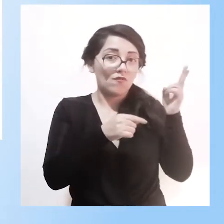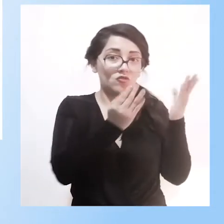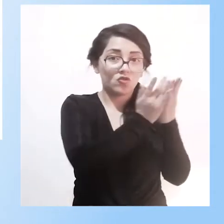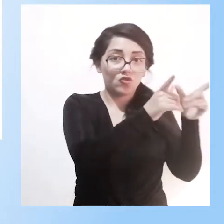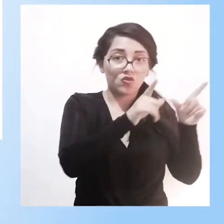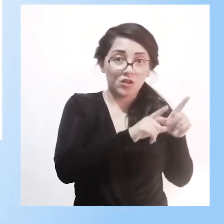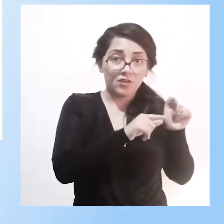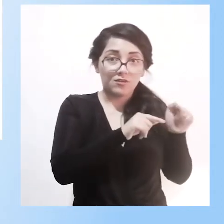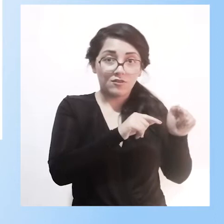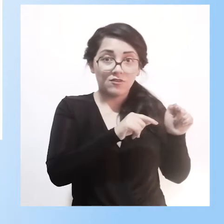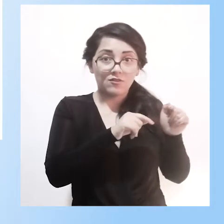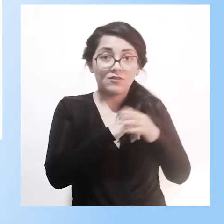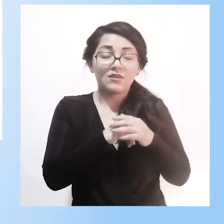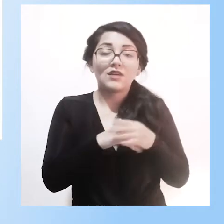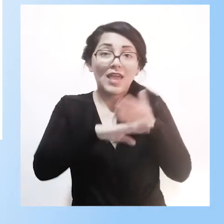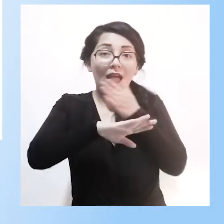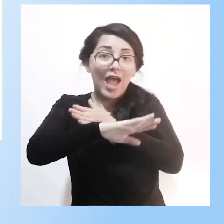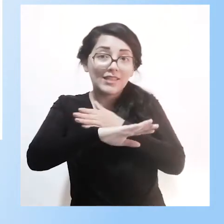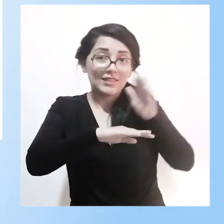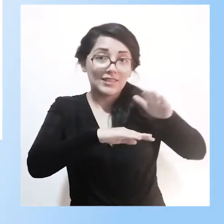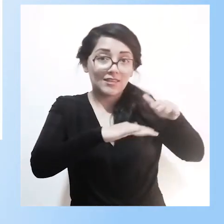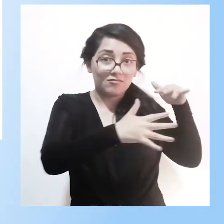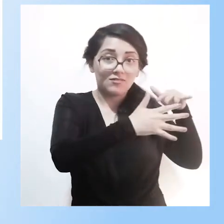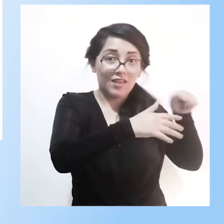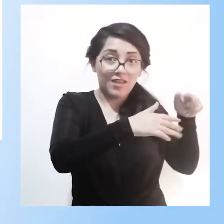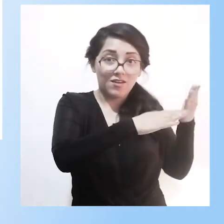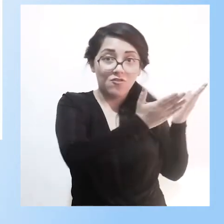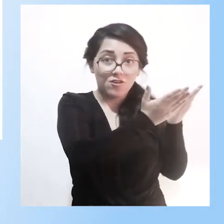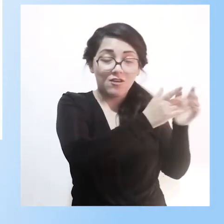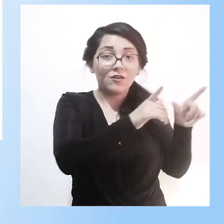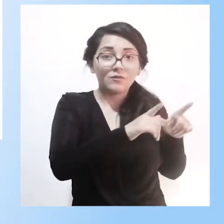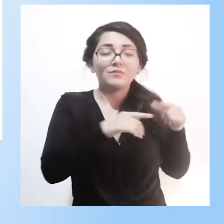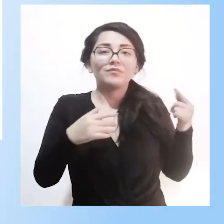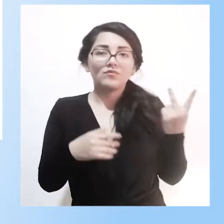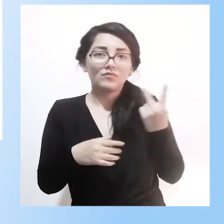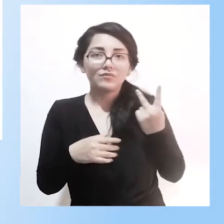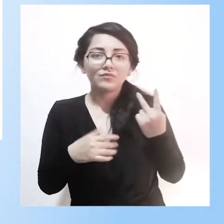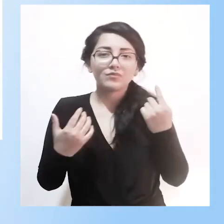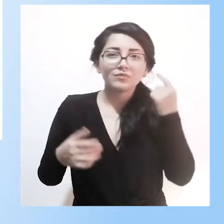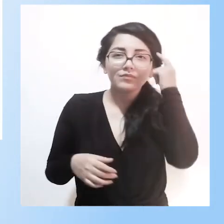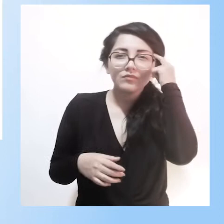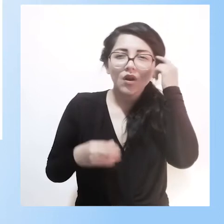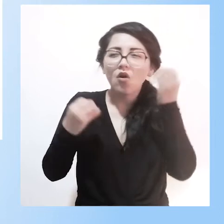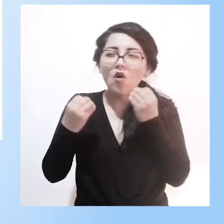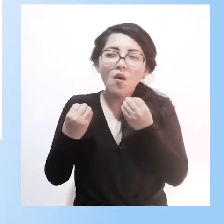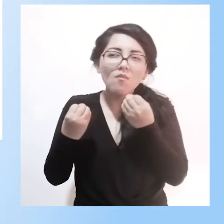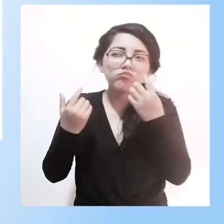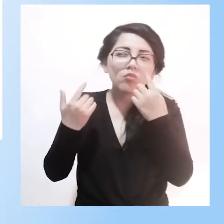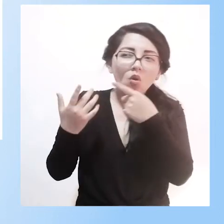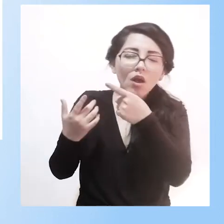puedan realmente saber cuál es el potencial, cuál es el nivel básico de aprendizaje